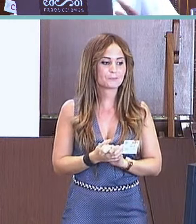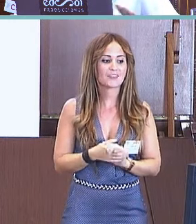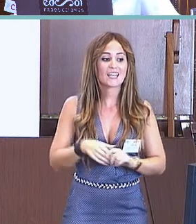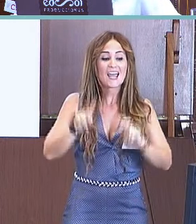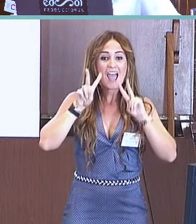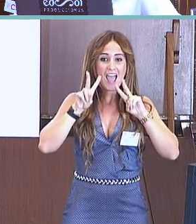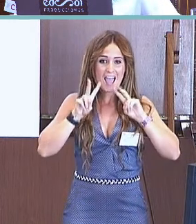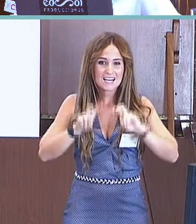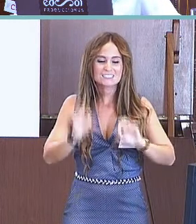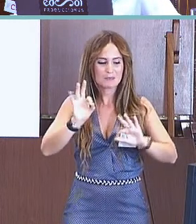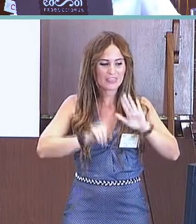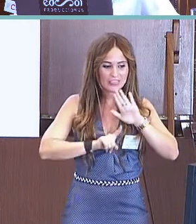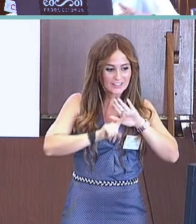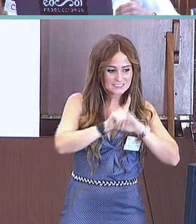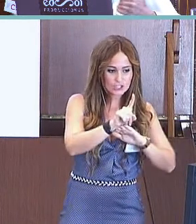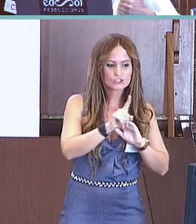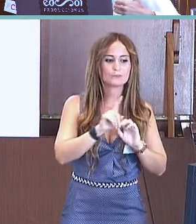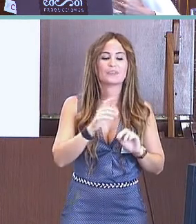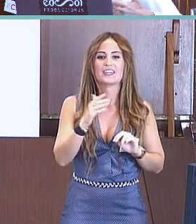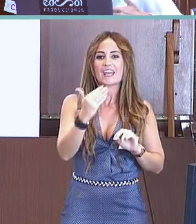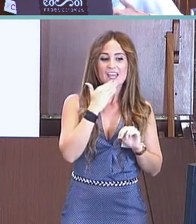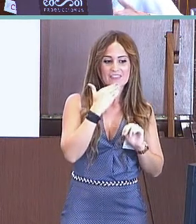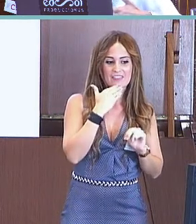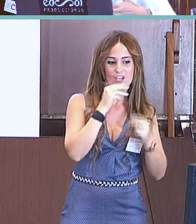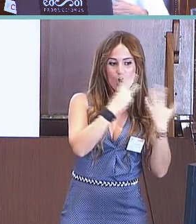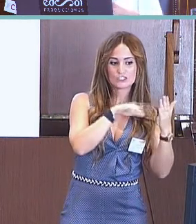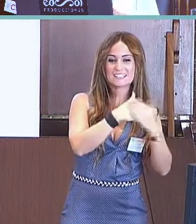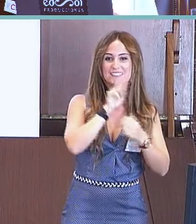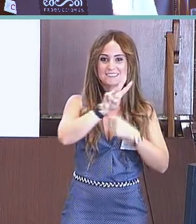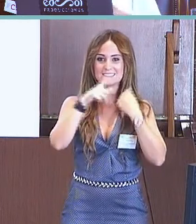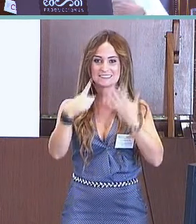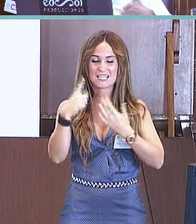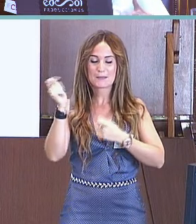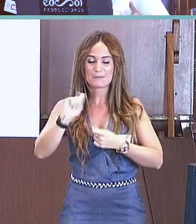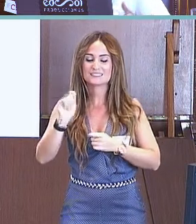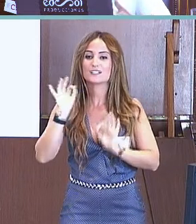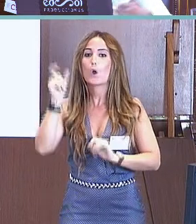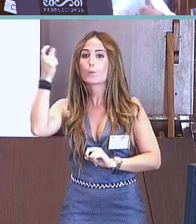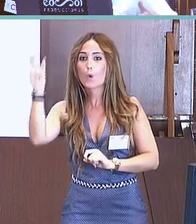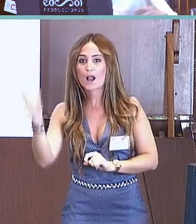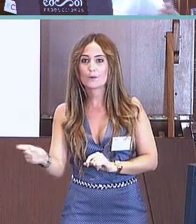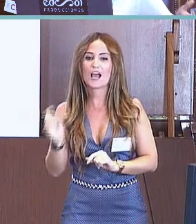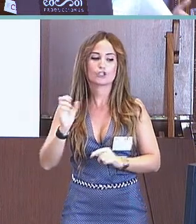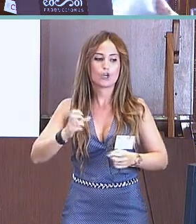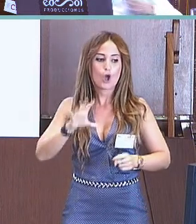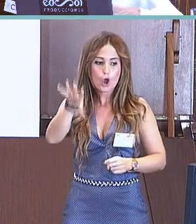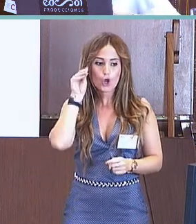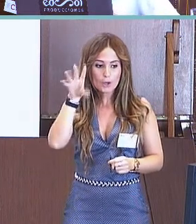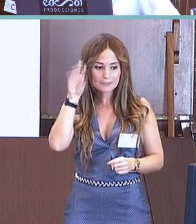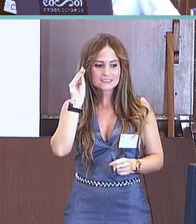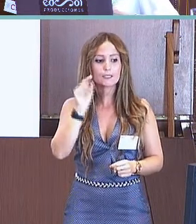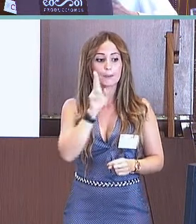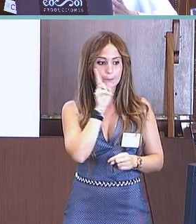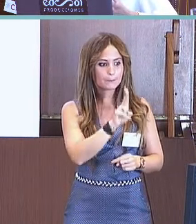Como hemos dicho antes, también el cuestionario lo íbamos pasando cada cuatro meses, así que